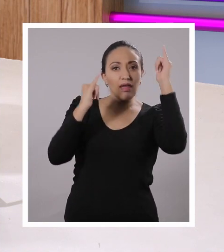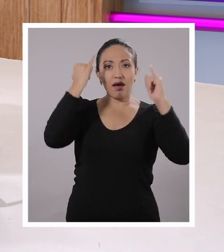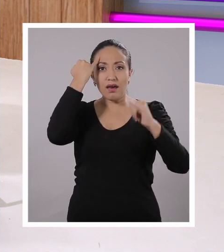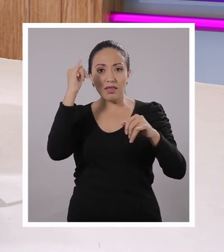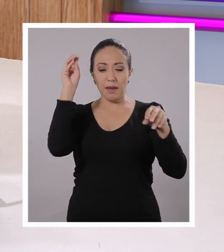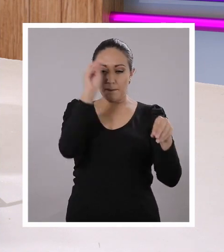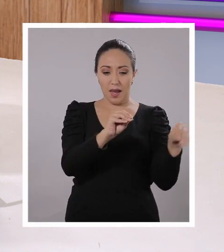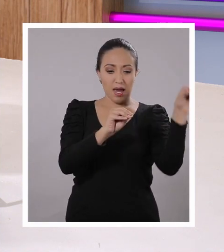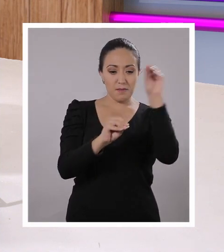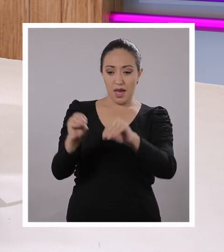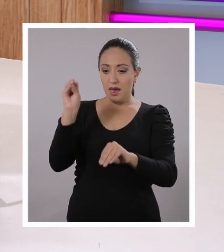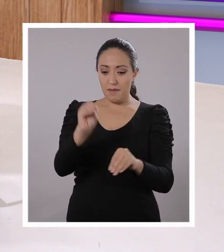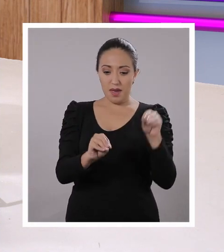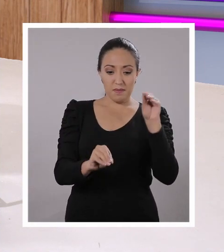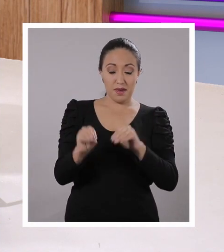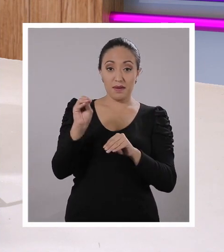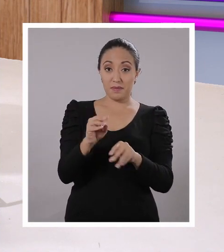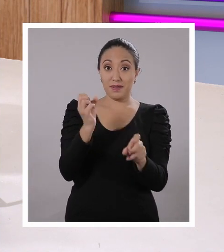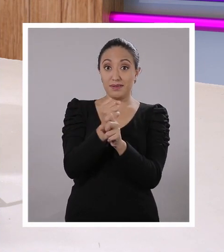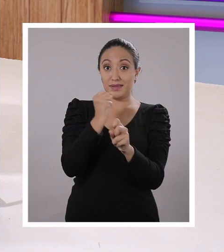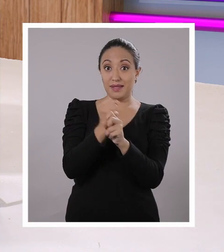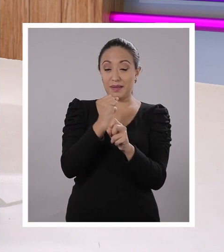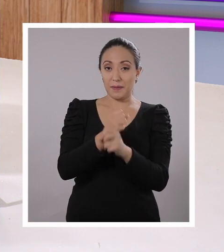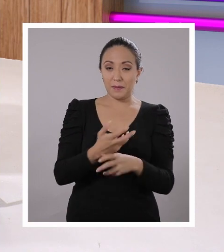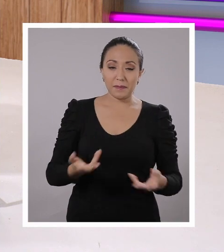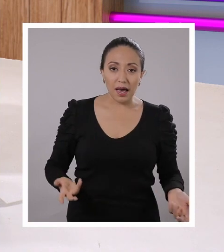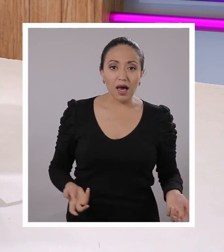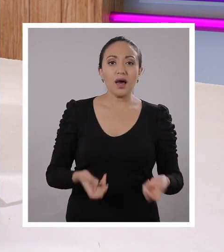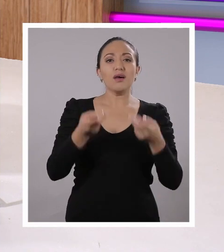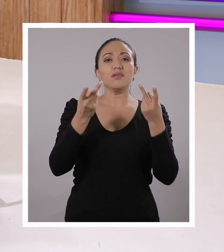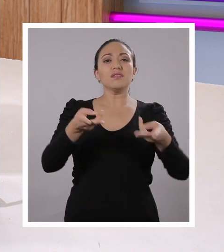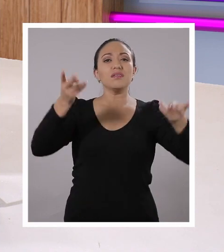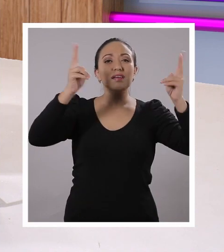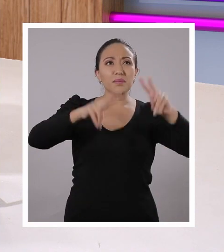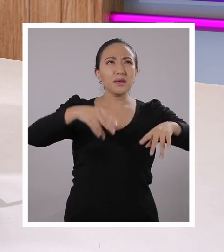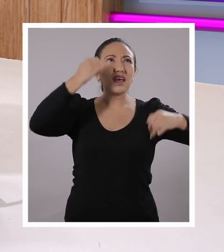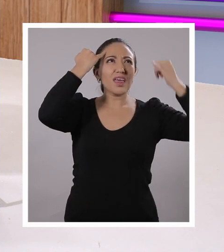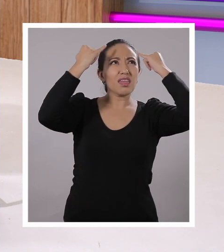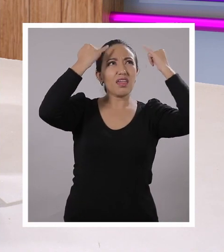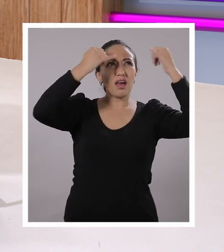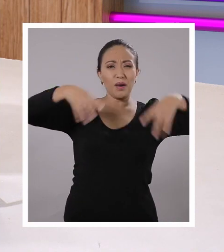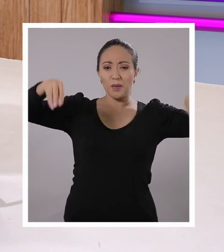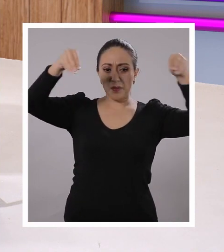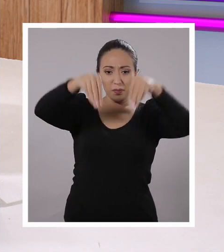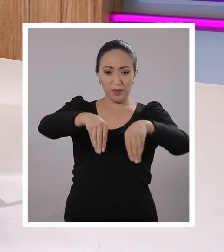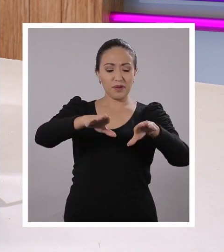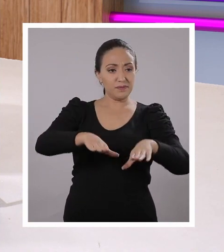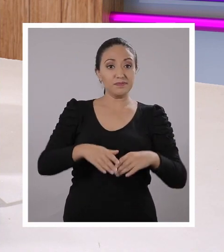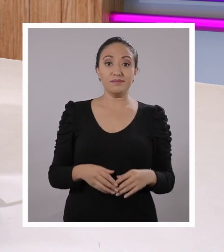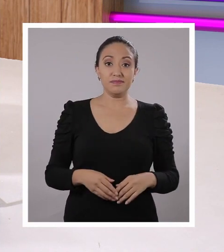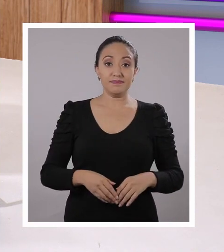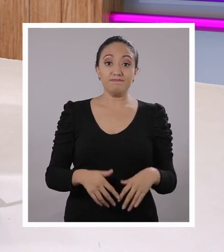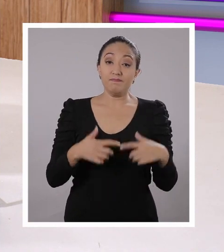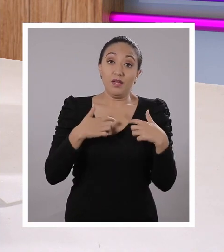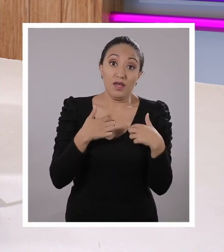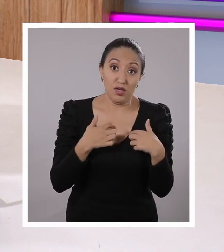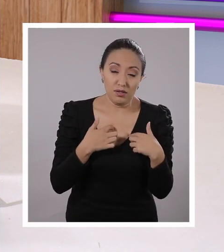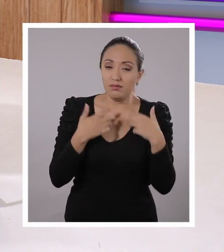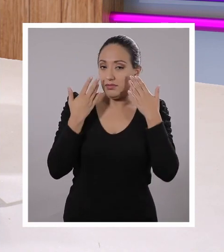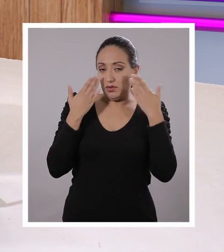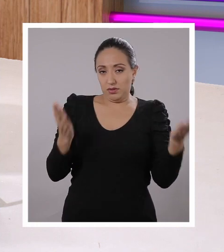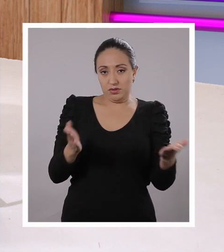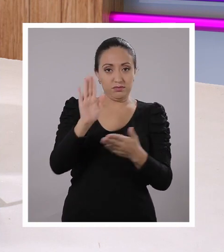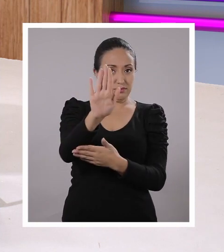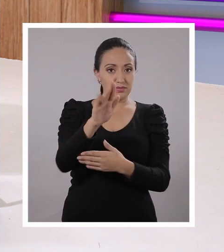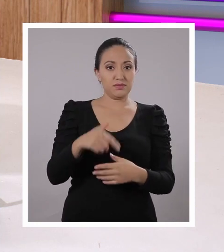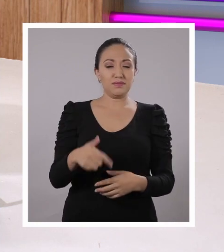creatividad y plasmarla en ciertas figuritas que trabajamos. Hemos tenido que traer todas estas ideas y ponerlas sobre el papel. Y yo,